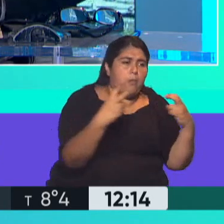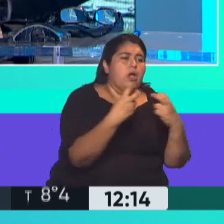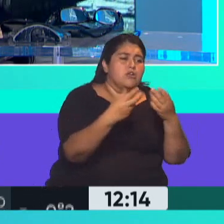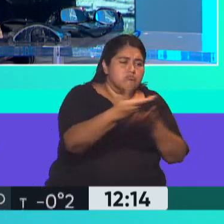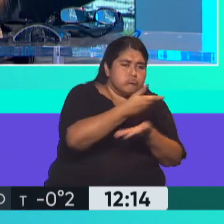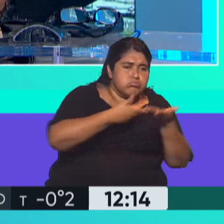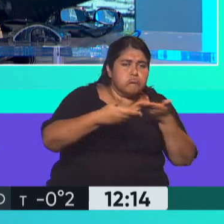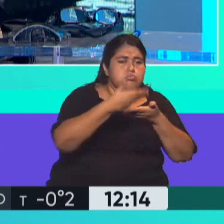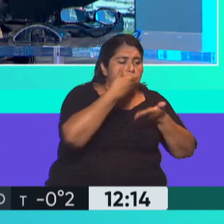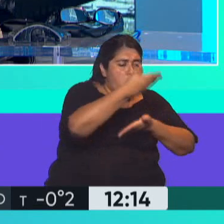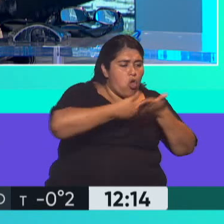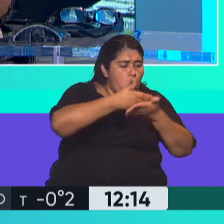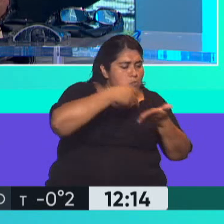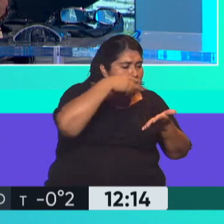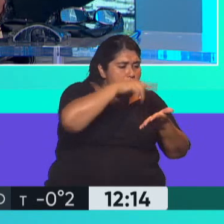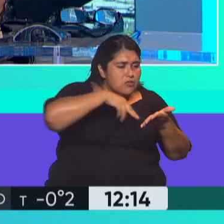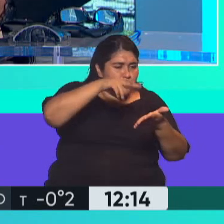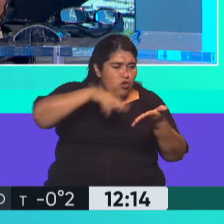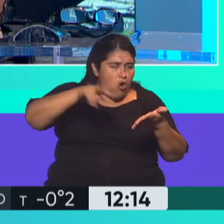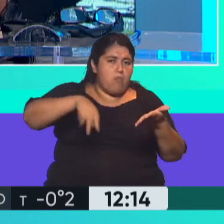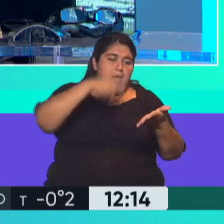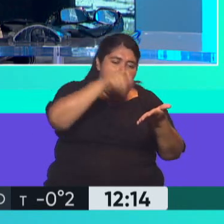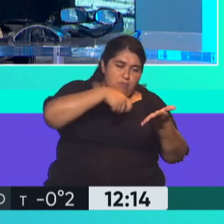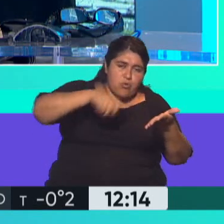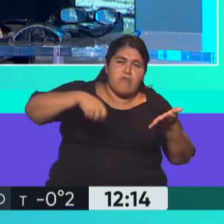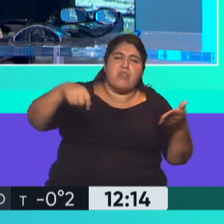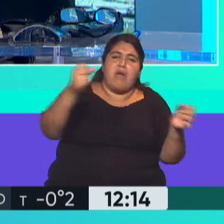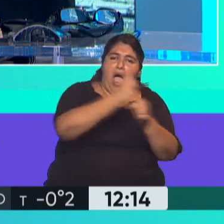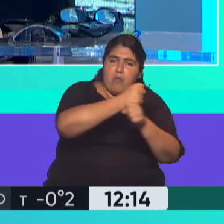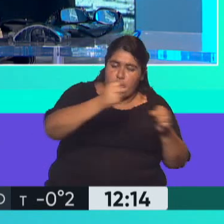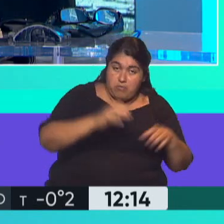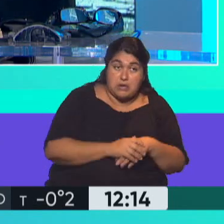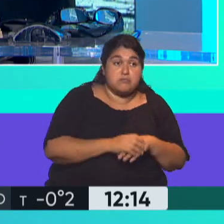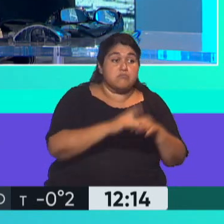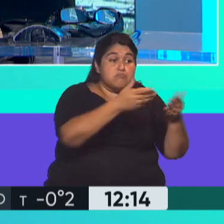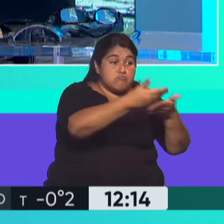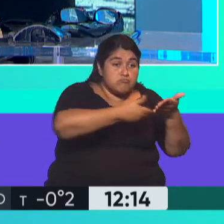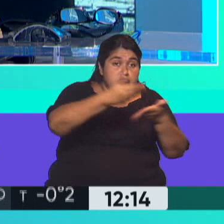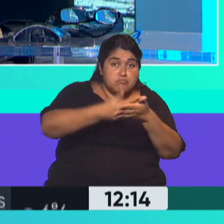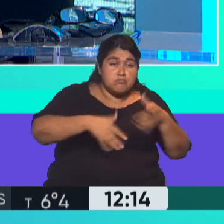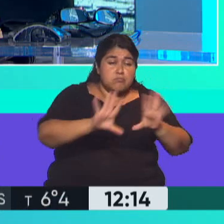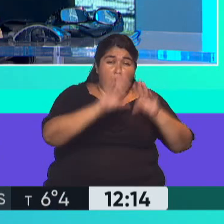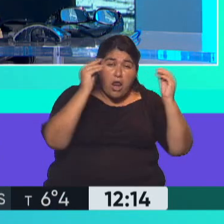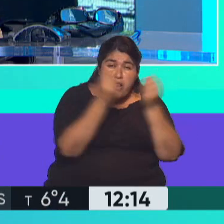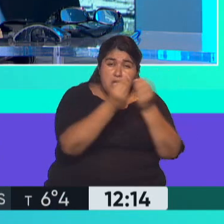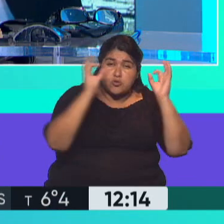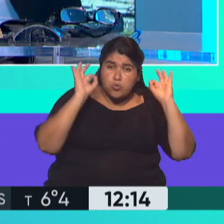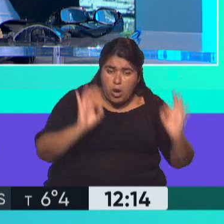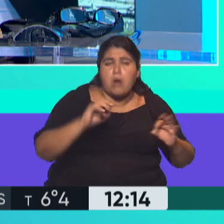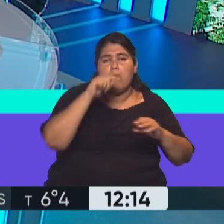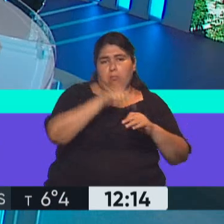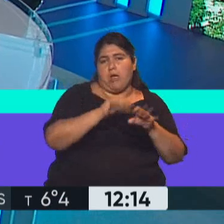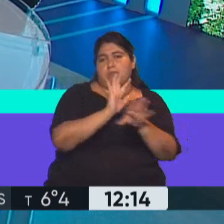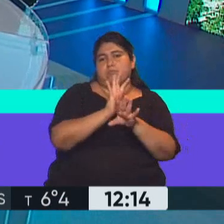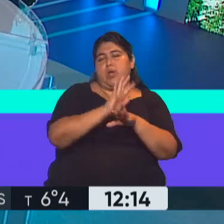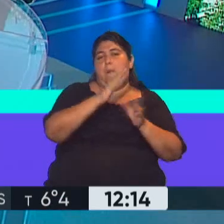tener esos documentos a la vista para firmarlos y aprobarlos. Una vez que se resuelven estos dos trámites empieza ya la operación. Uno este paso